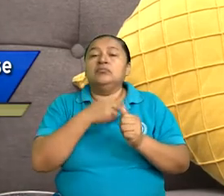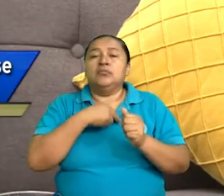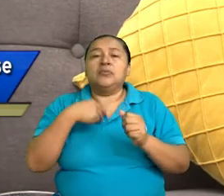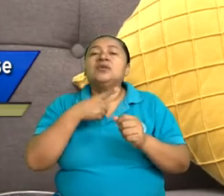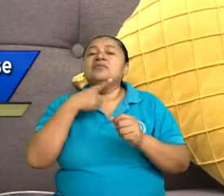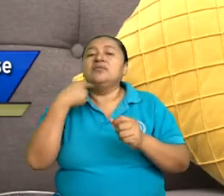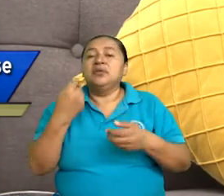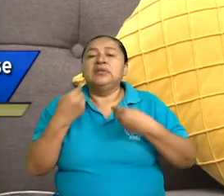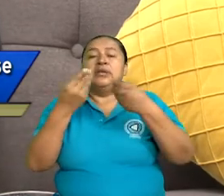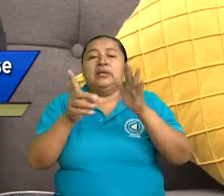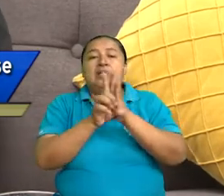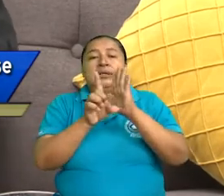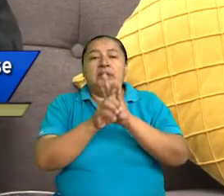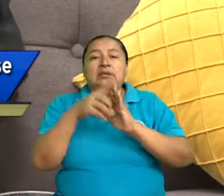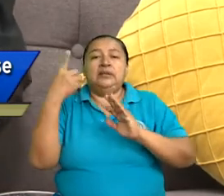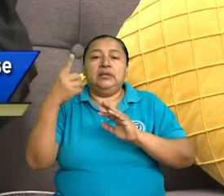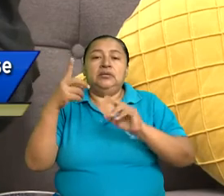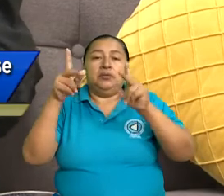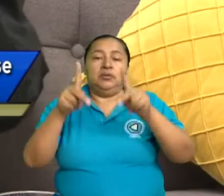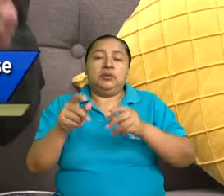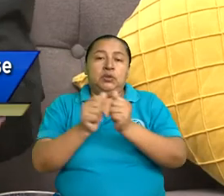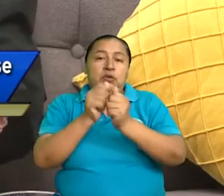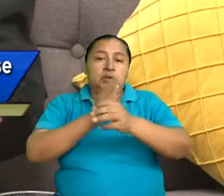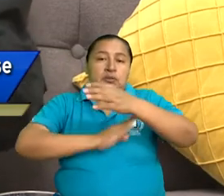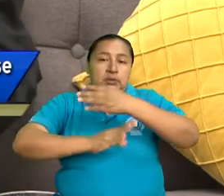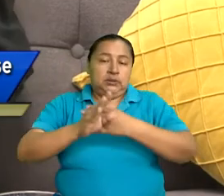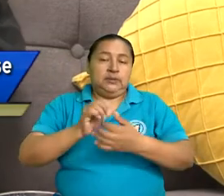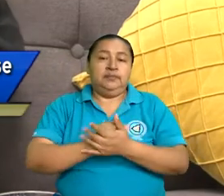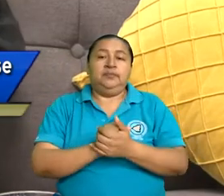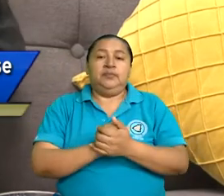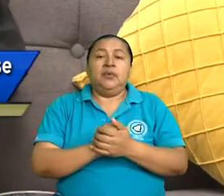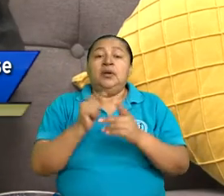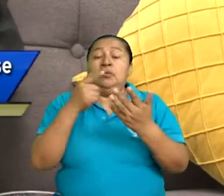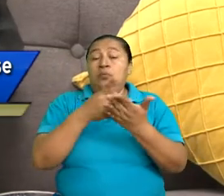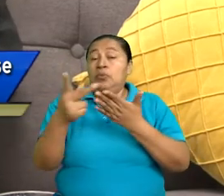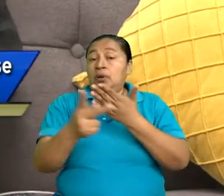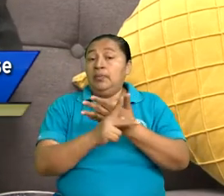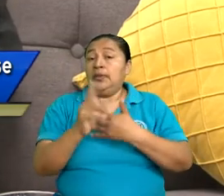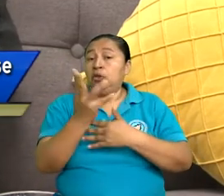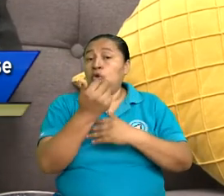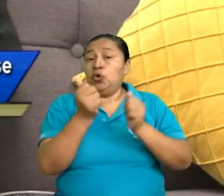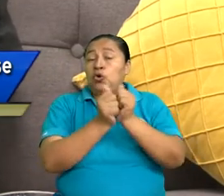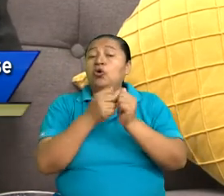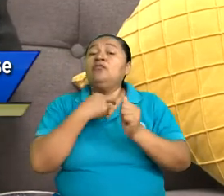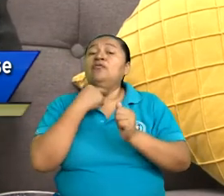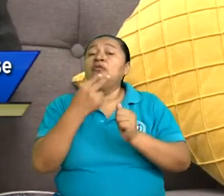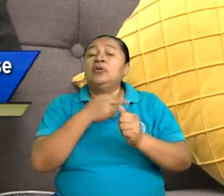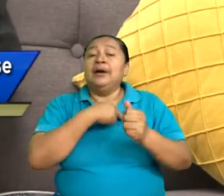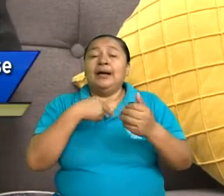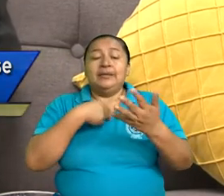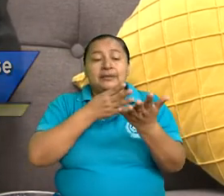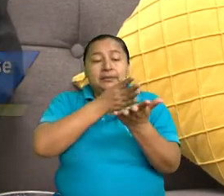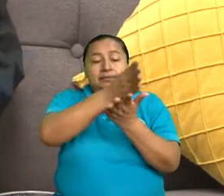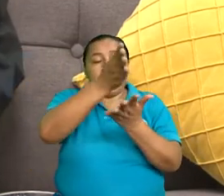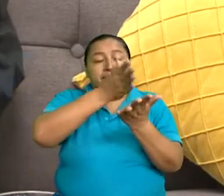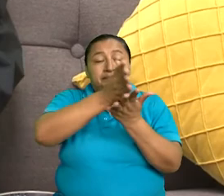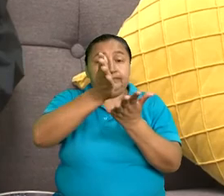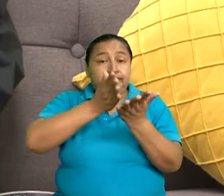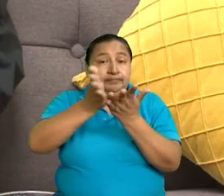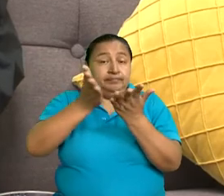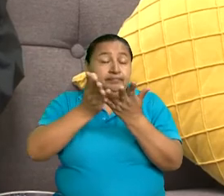realidad la ley de derechos de las personas con discapacidad. El programa Todos con Voz tiene una serie de lineamientos